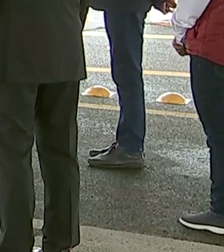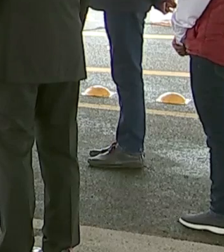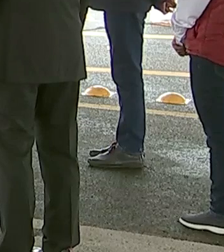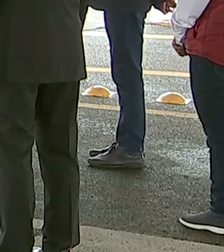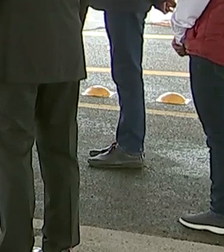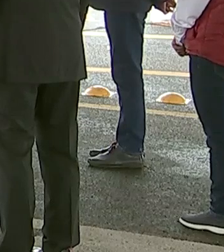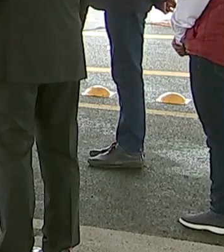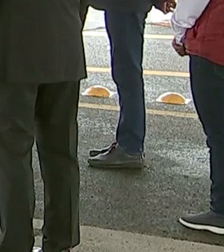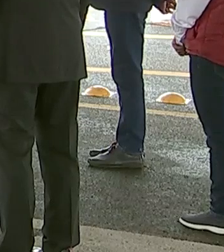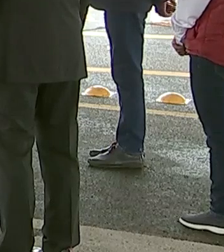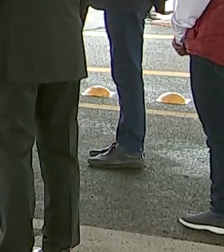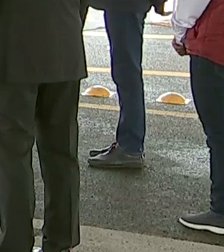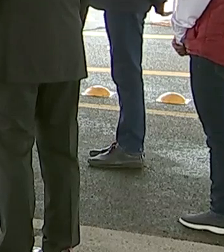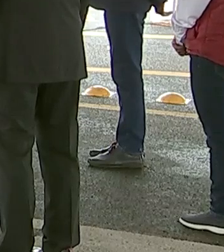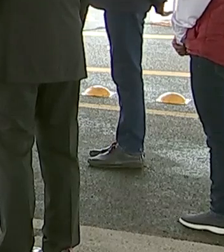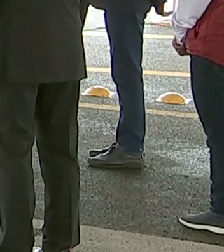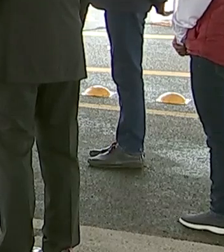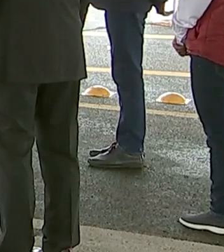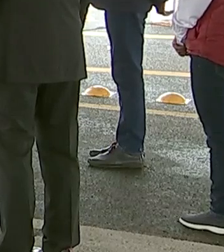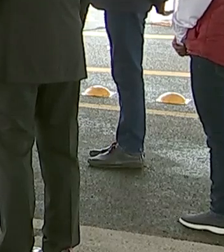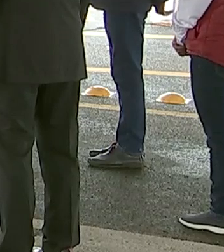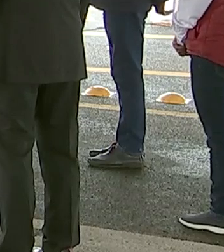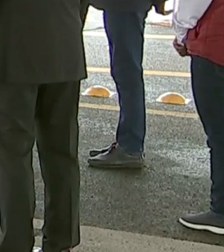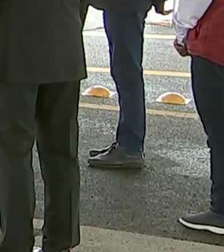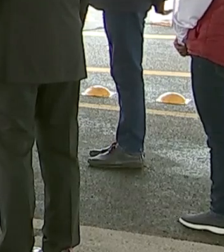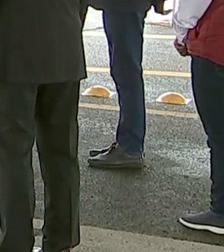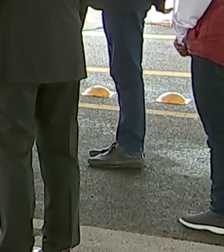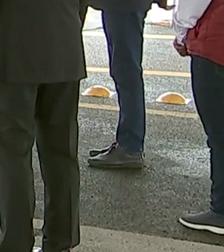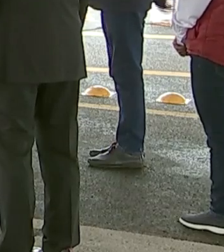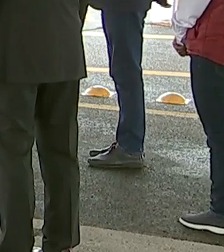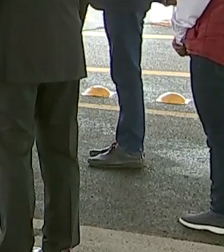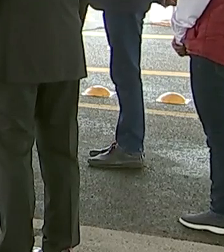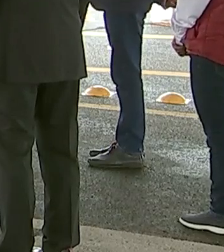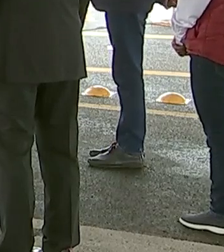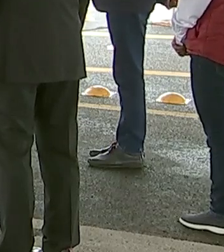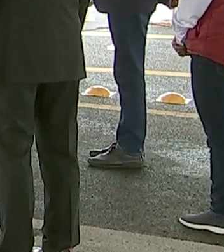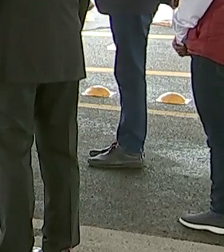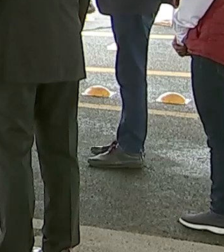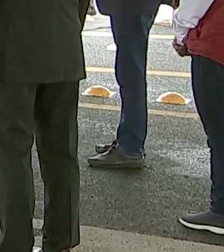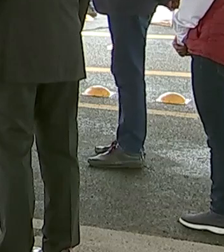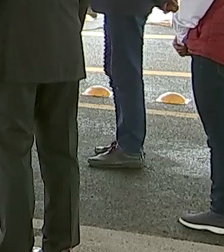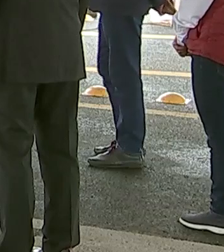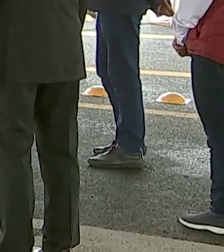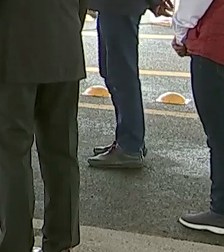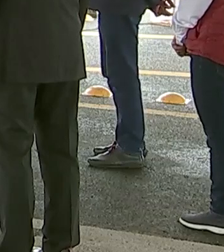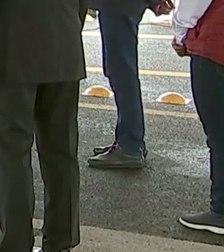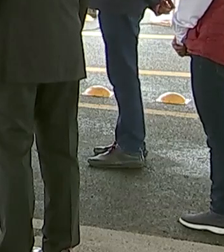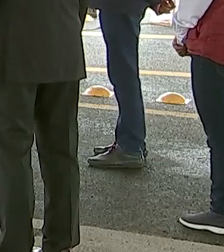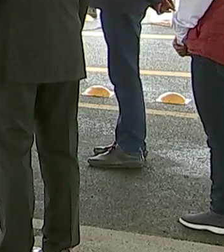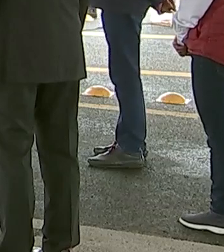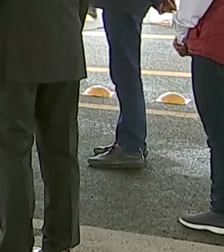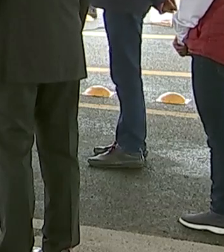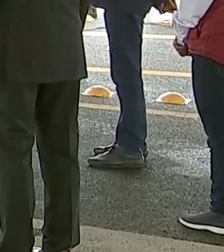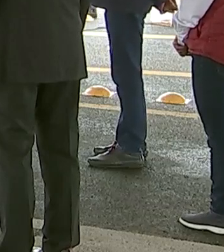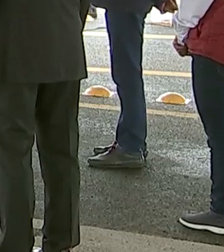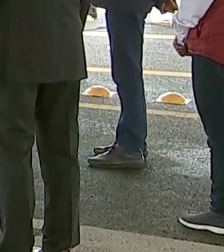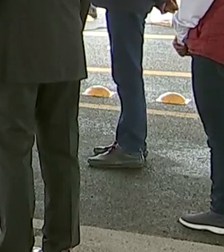han creado del orden de 746 empleos directos y 2 mil 986